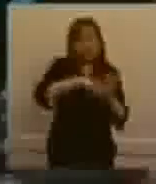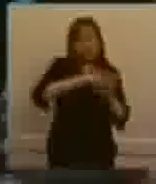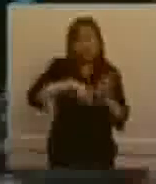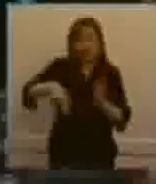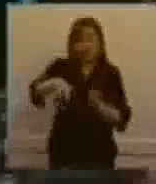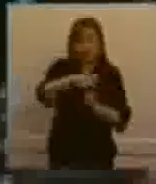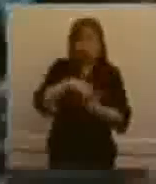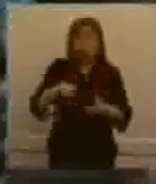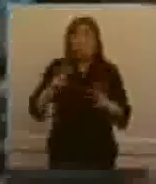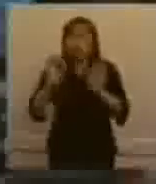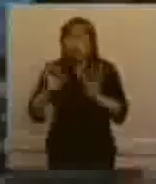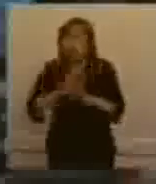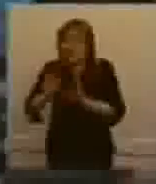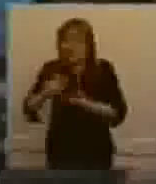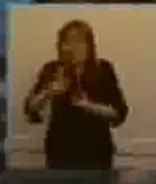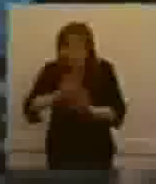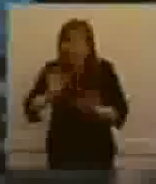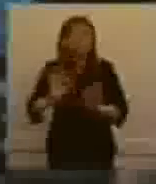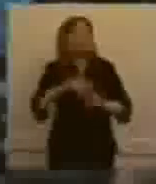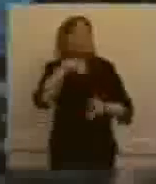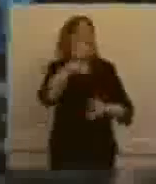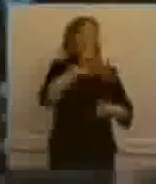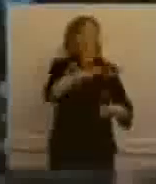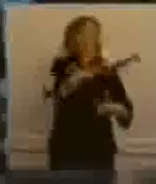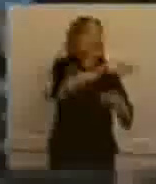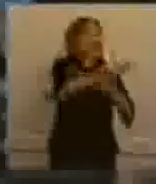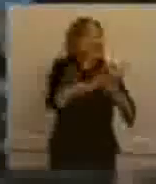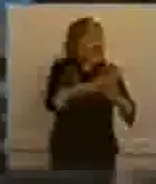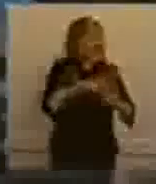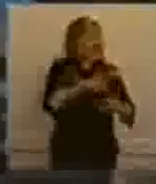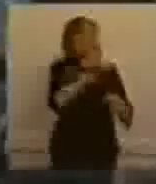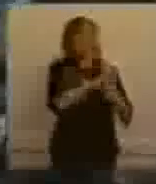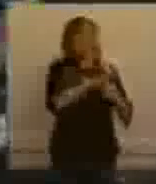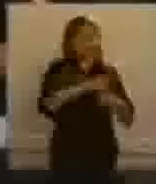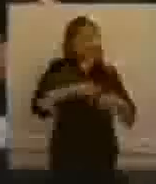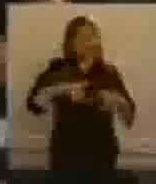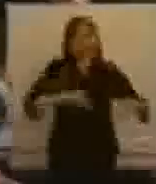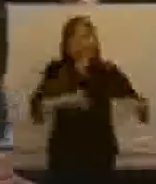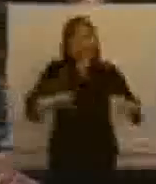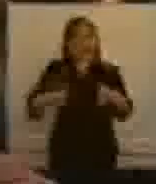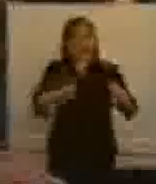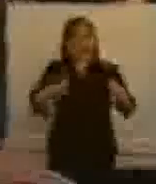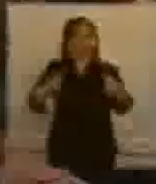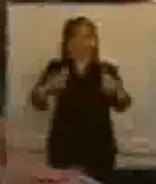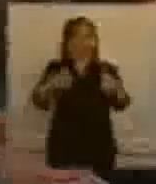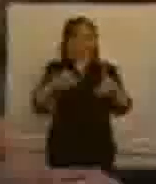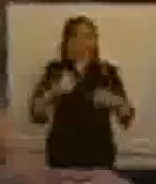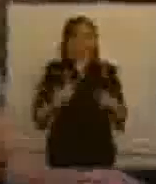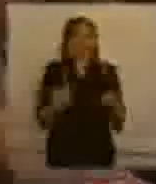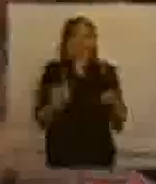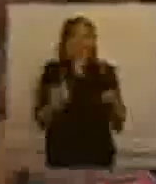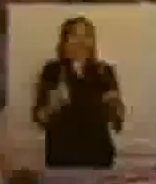otras localidades. Esto me parece que es importante porque